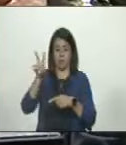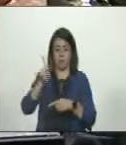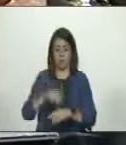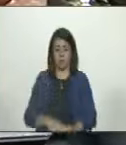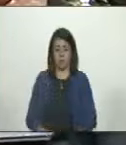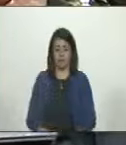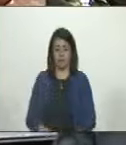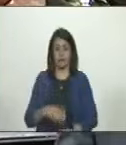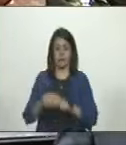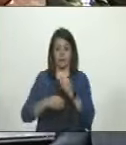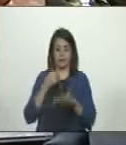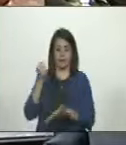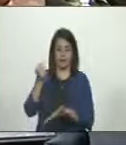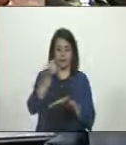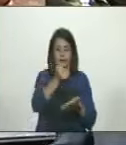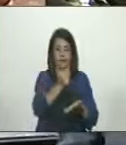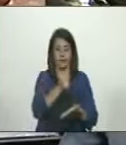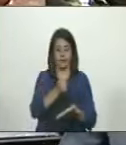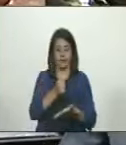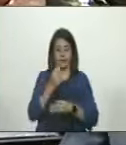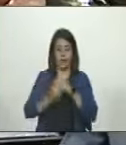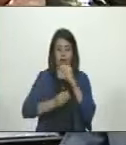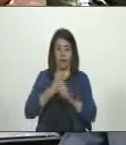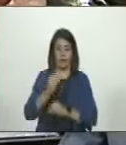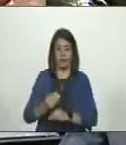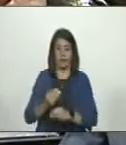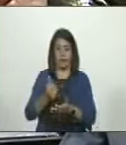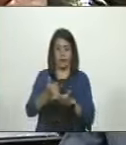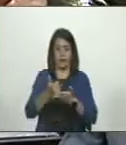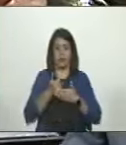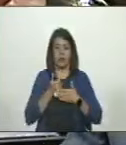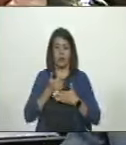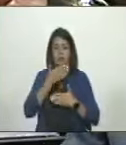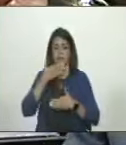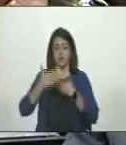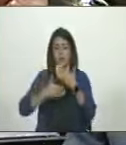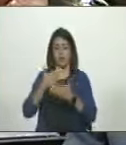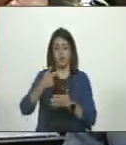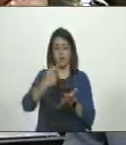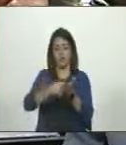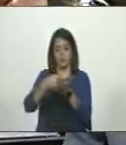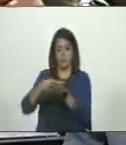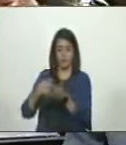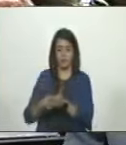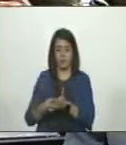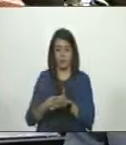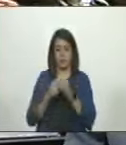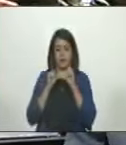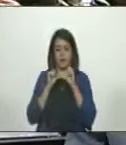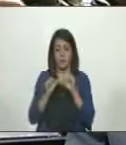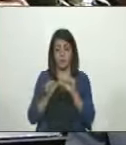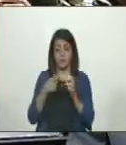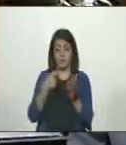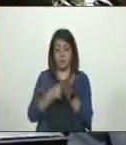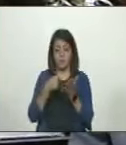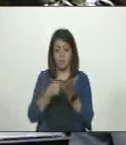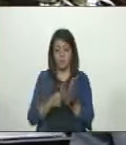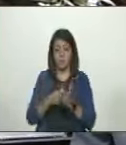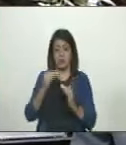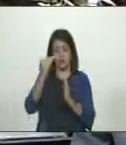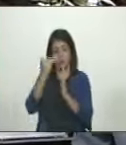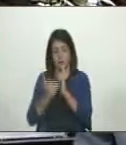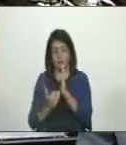poner bonos. Y eso nos ha servido para mejorar los ingresos para estabilizar los precios para